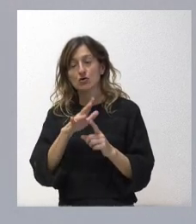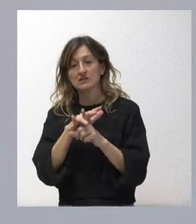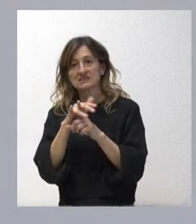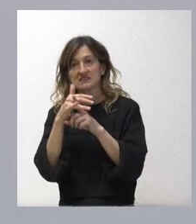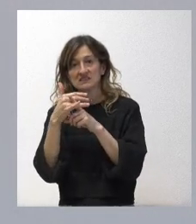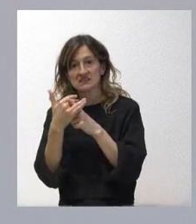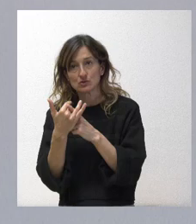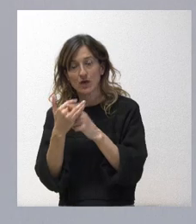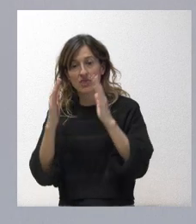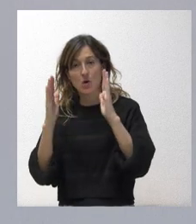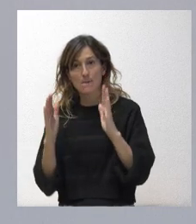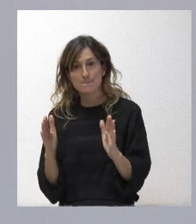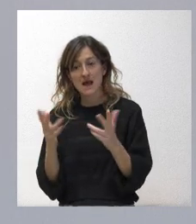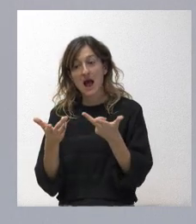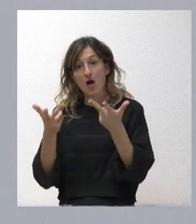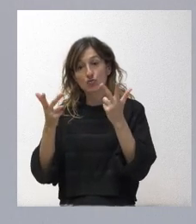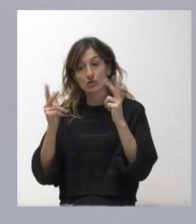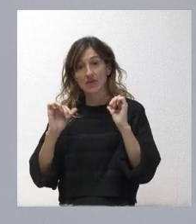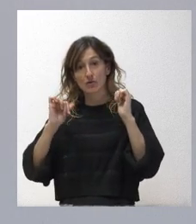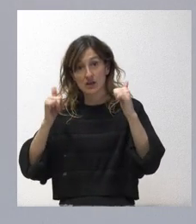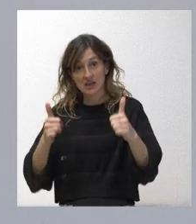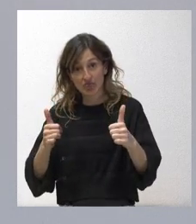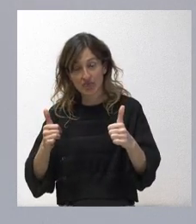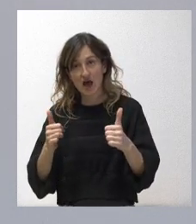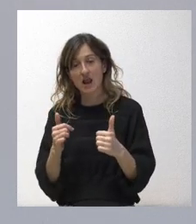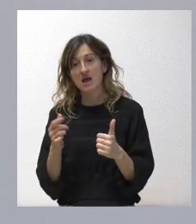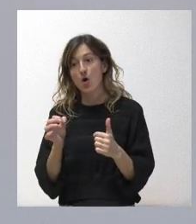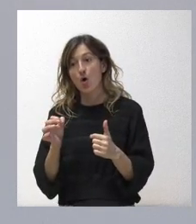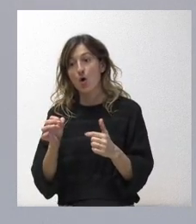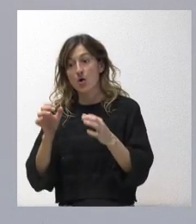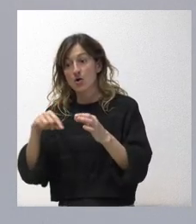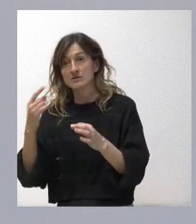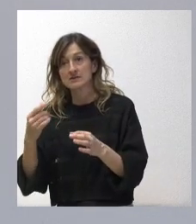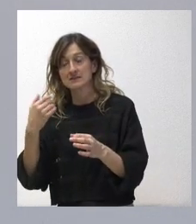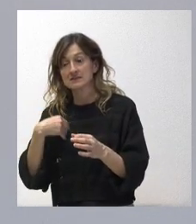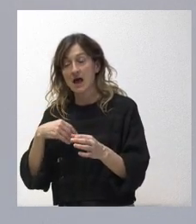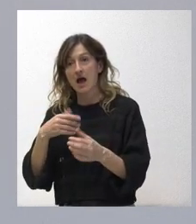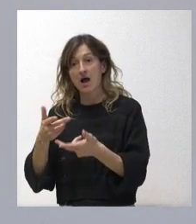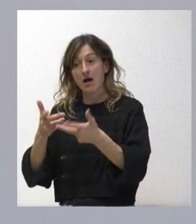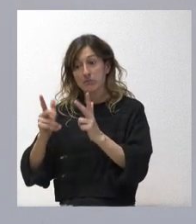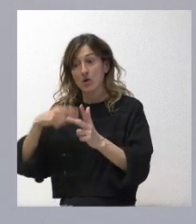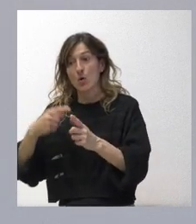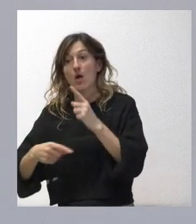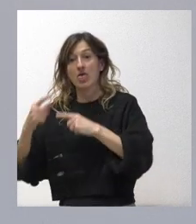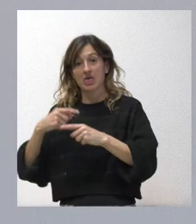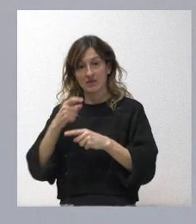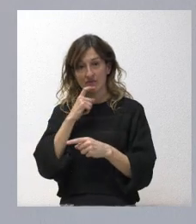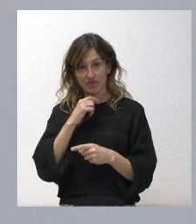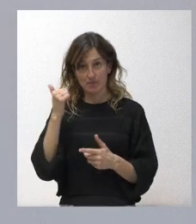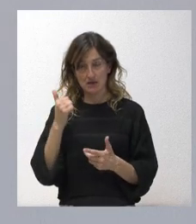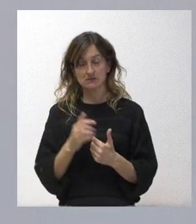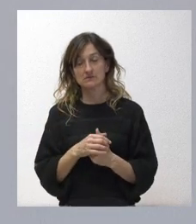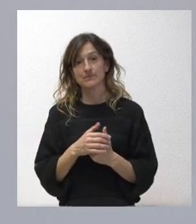a la autorización inicial que revertir esta después de haber procedido a la misma. Dicho de otra forma,